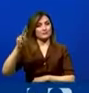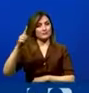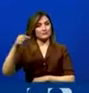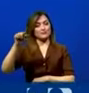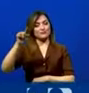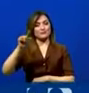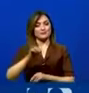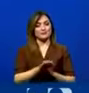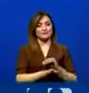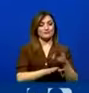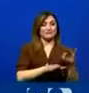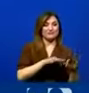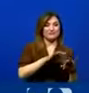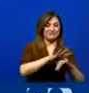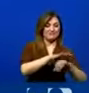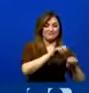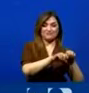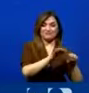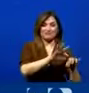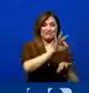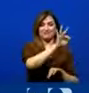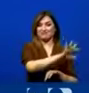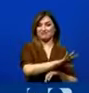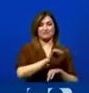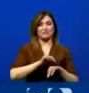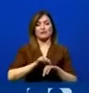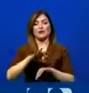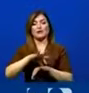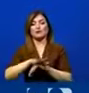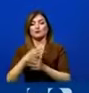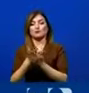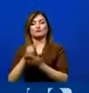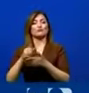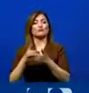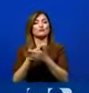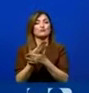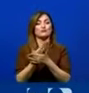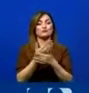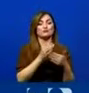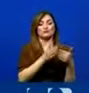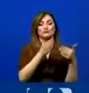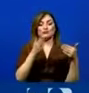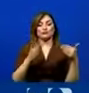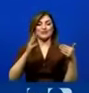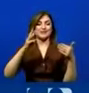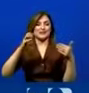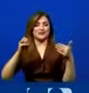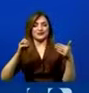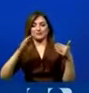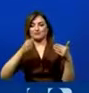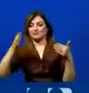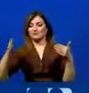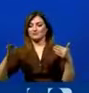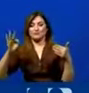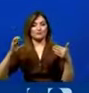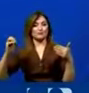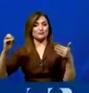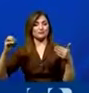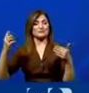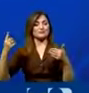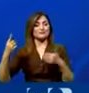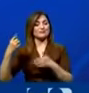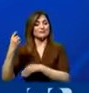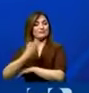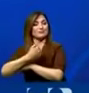disponibles. En ese momento, más o menos entre 60 y 90 días, tendremos, retiraremos con la ayuda y el